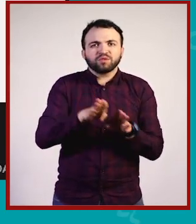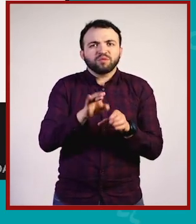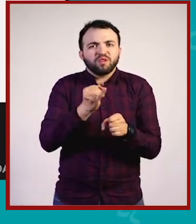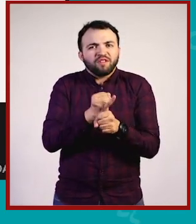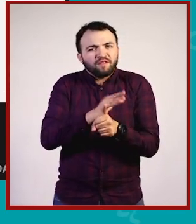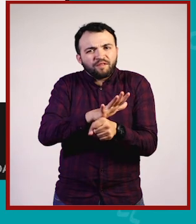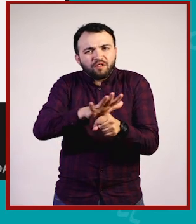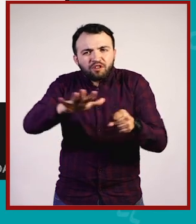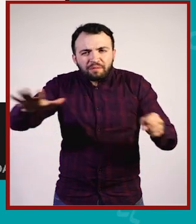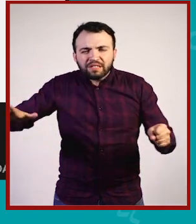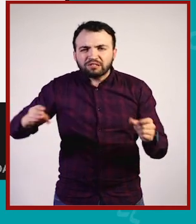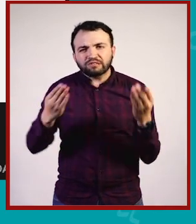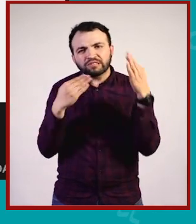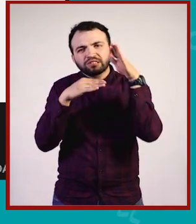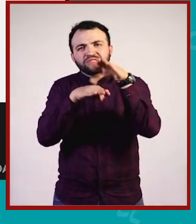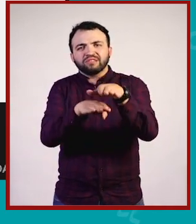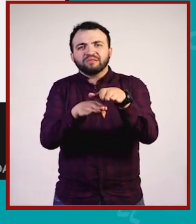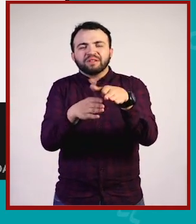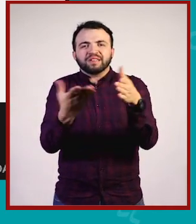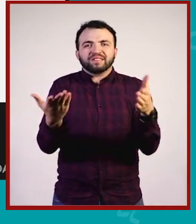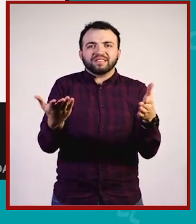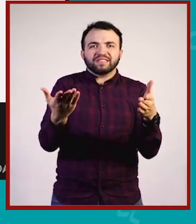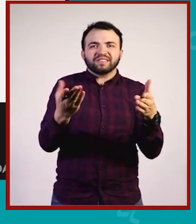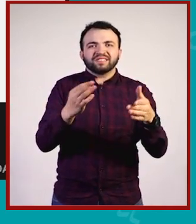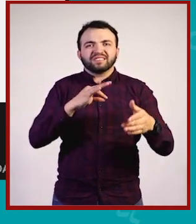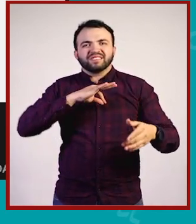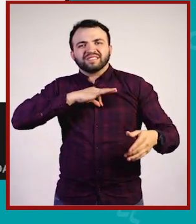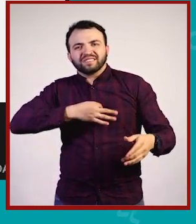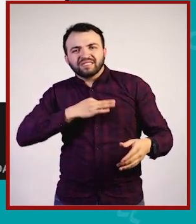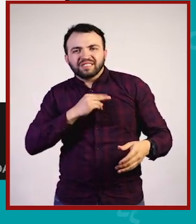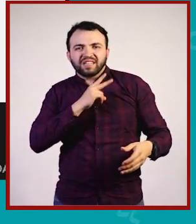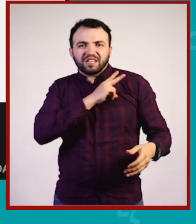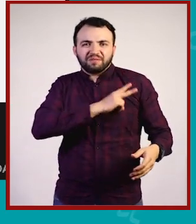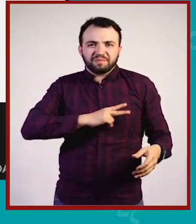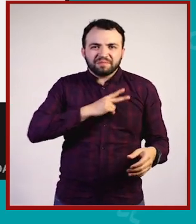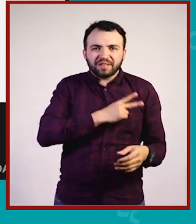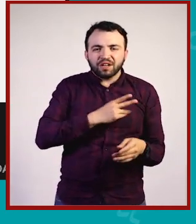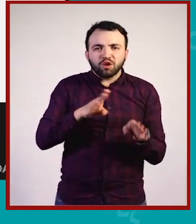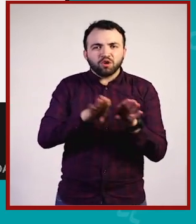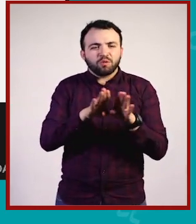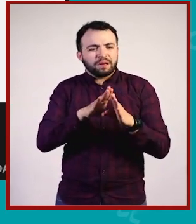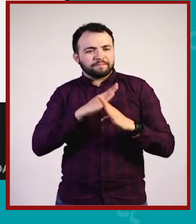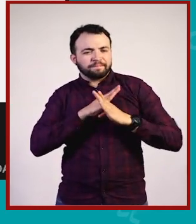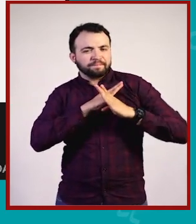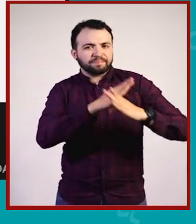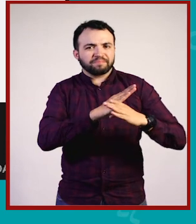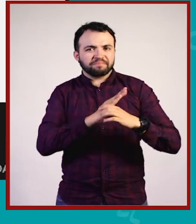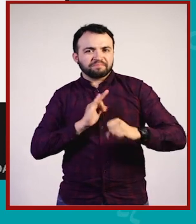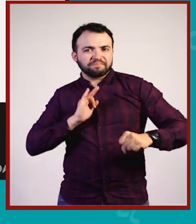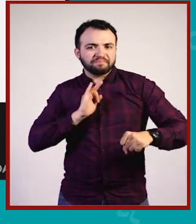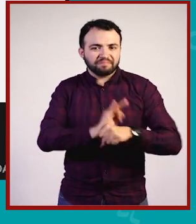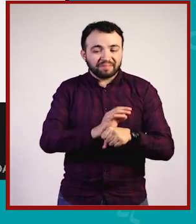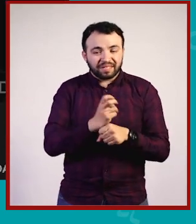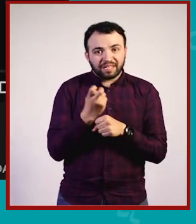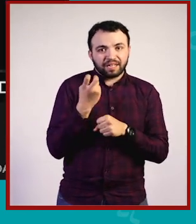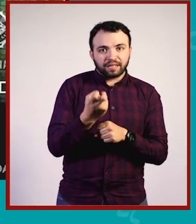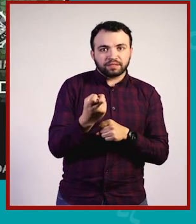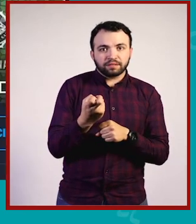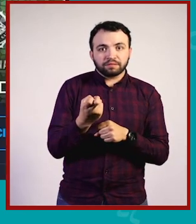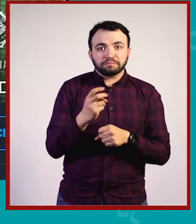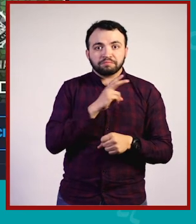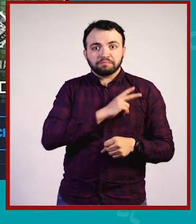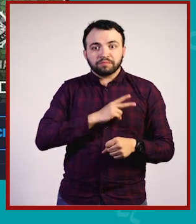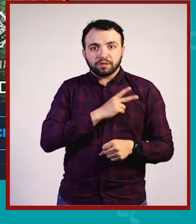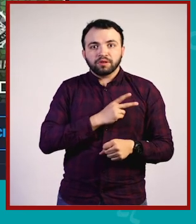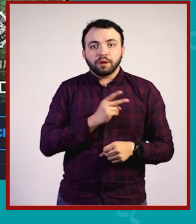se pueda tener sobre epidemias, inmunología, cómo debemos defendernos nosotros de esta amenaza del virus,